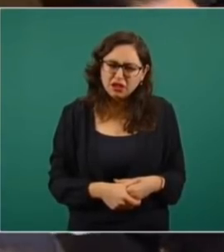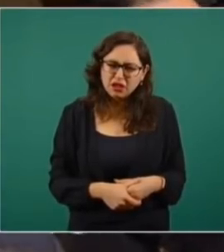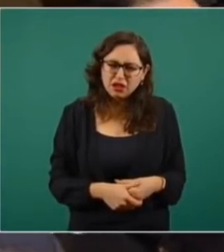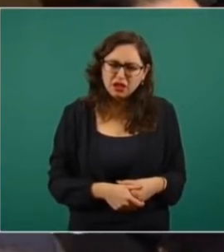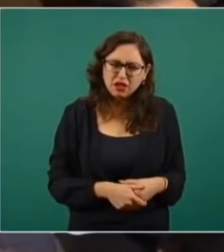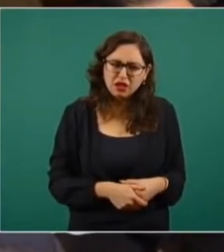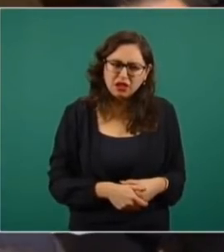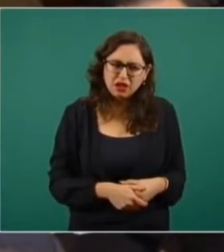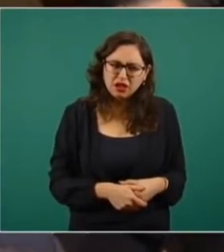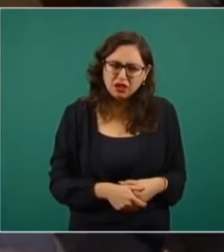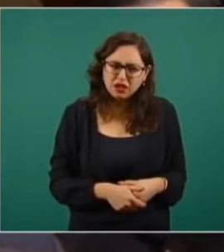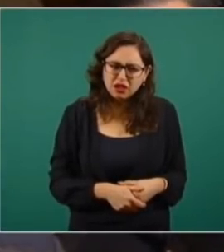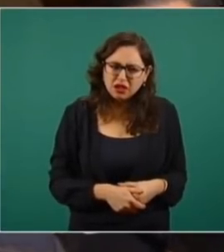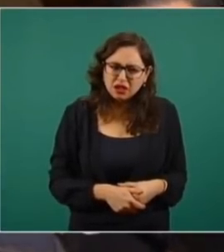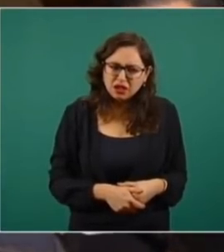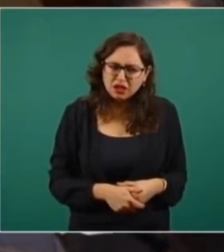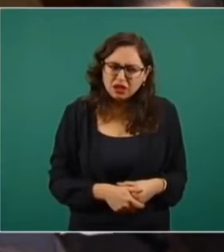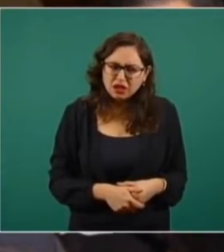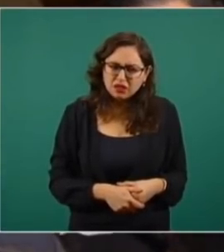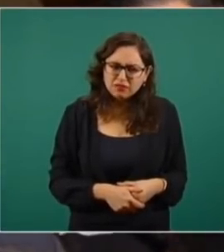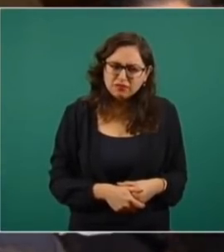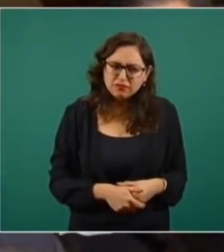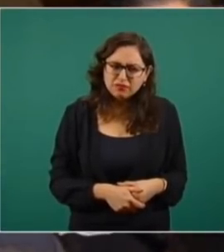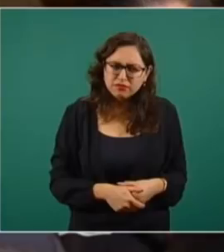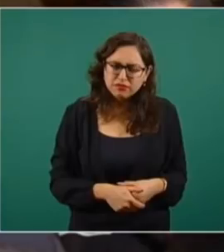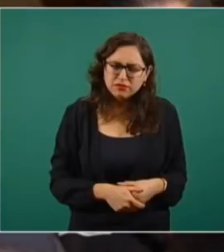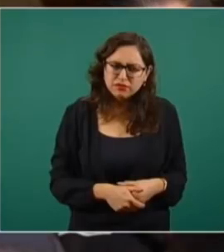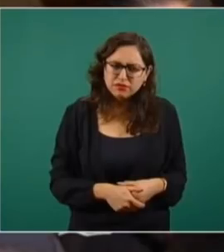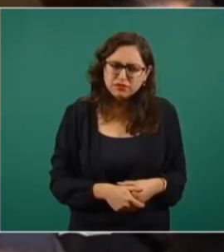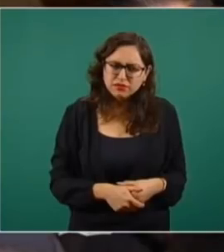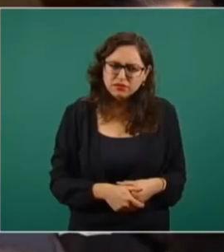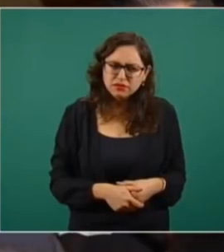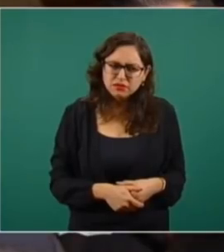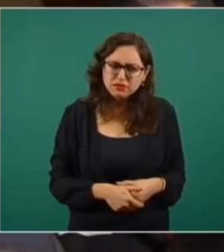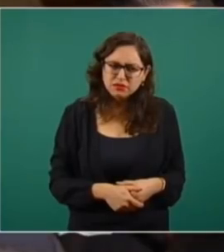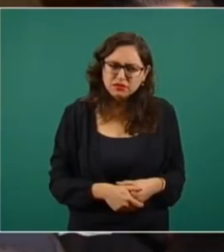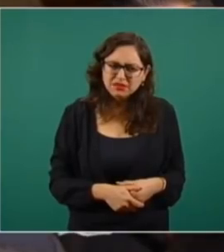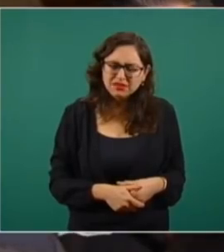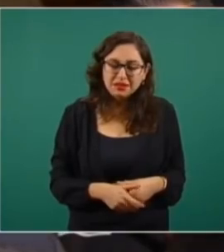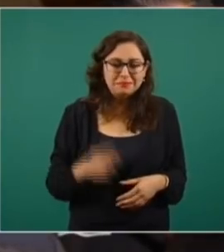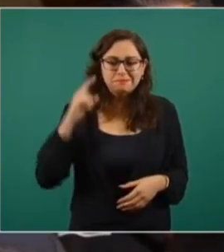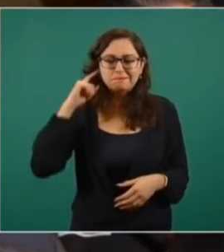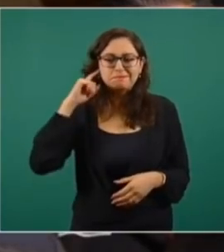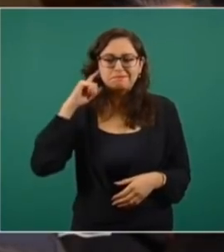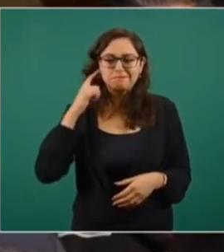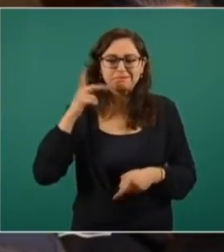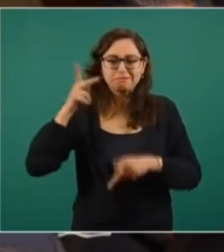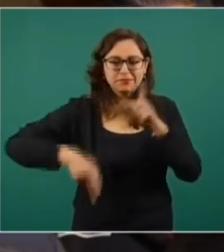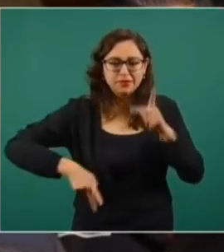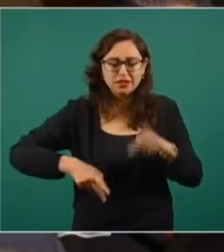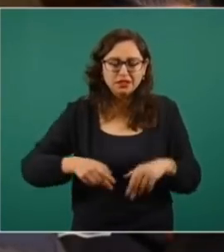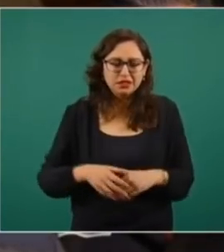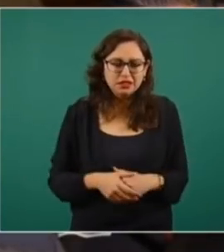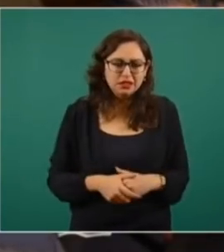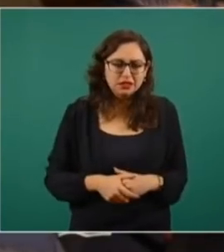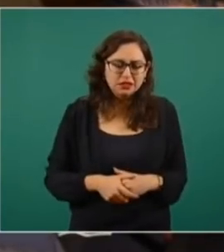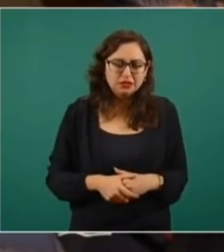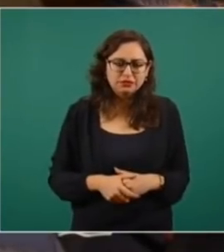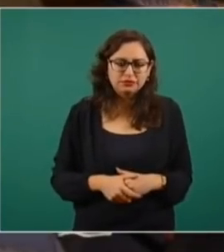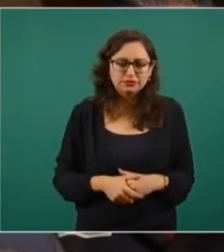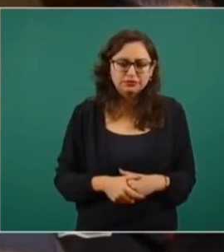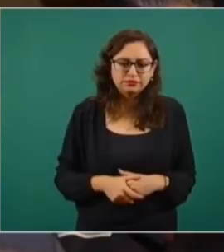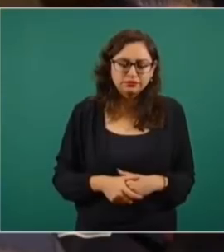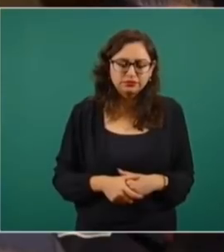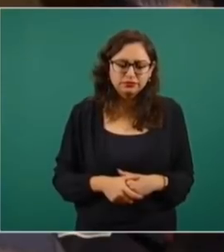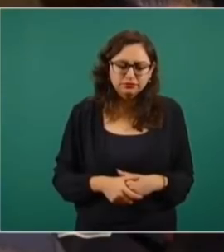Yo solamente, lo único que hice, Carlos, fue reconocer a ocho influencers. Y fue un evento de cinco a